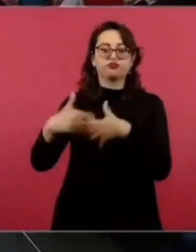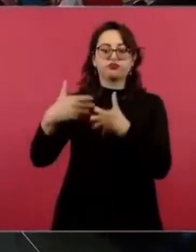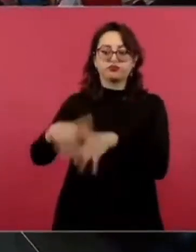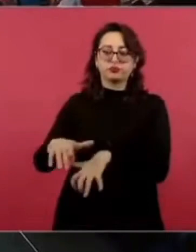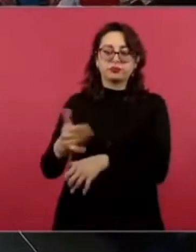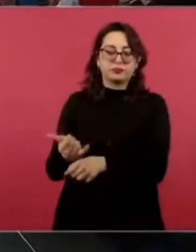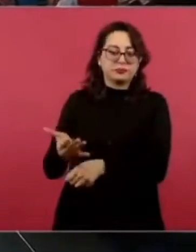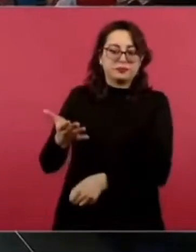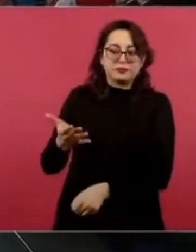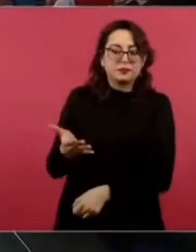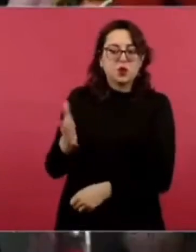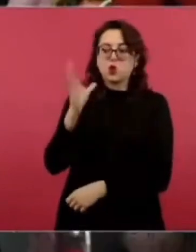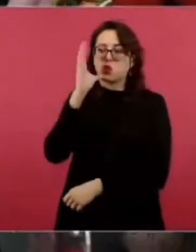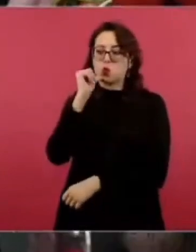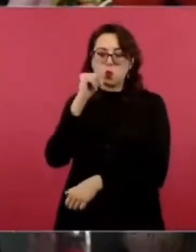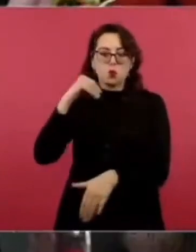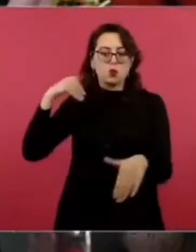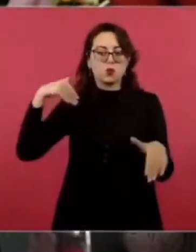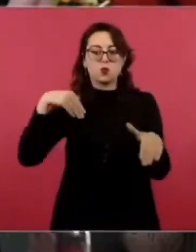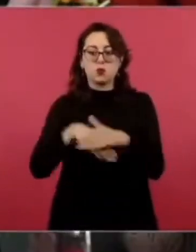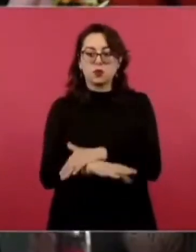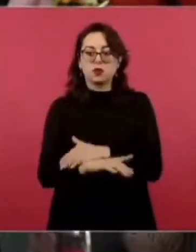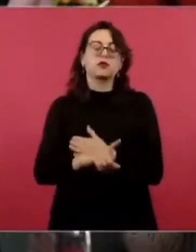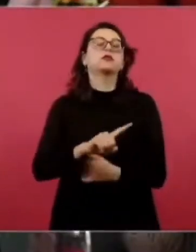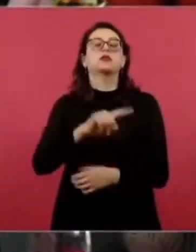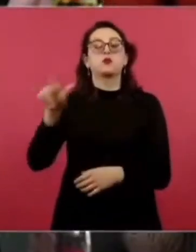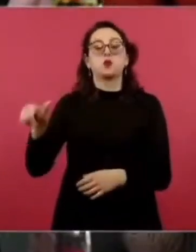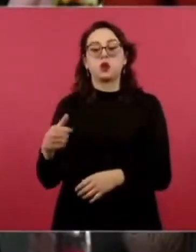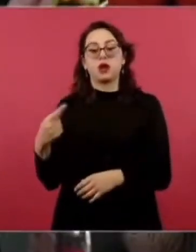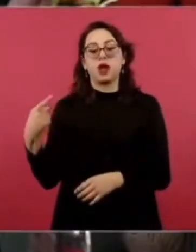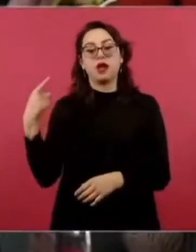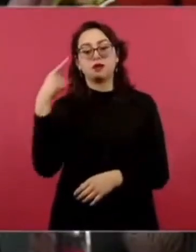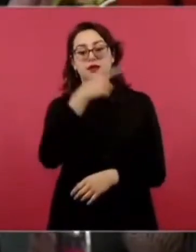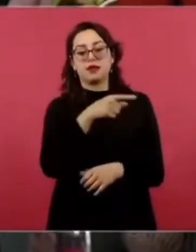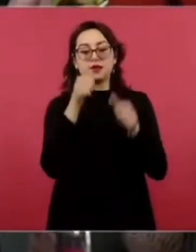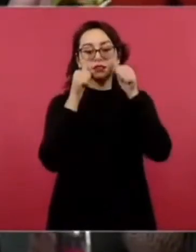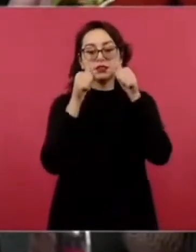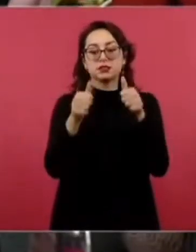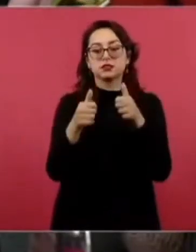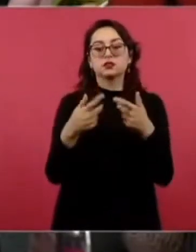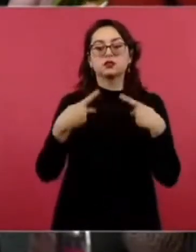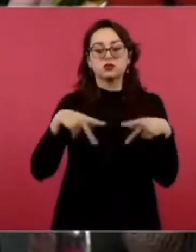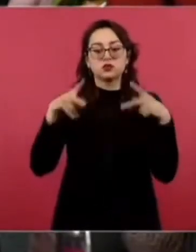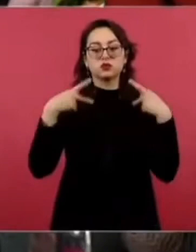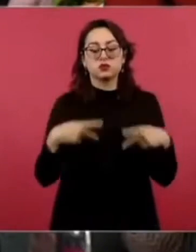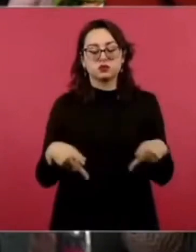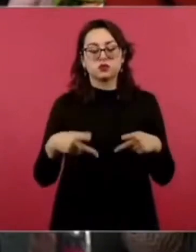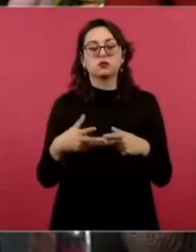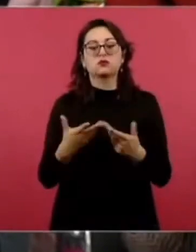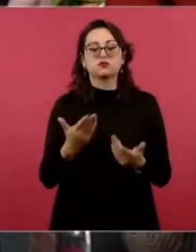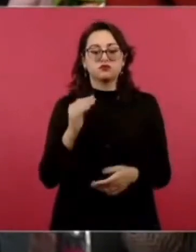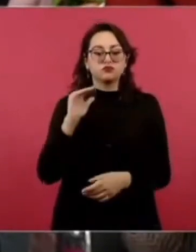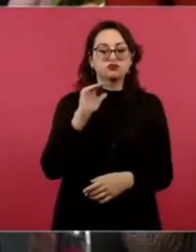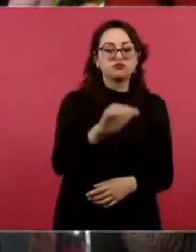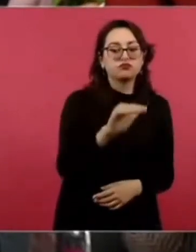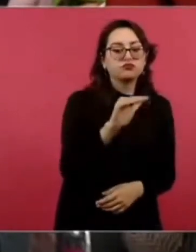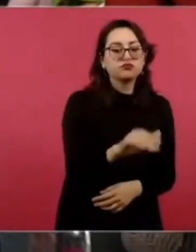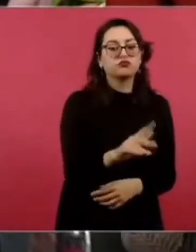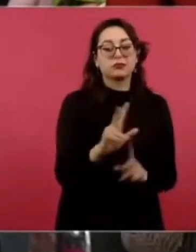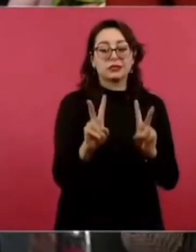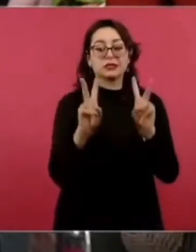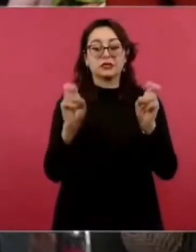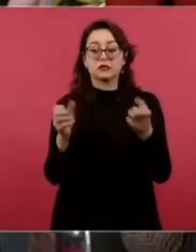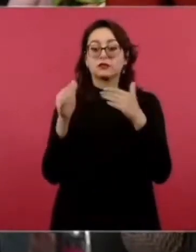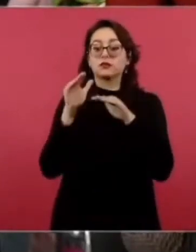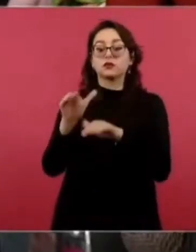atención ciudadana. El alcalde de Monclova vino a plantearle esta situación sobre altos hornos de México, lo cual ya